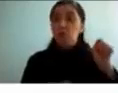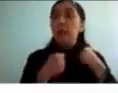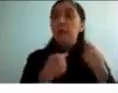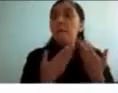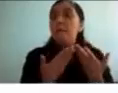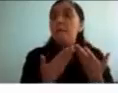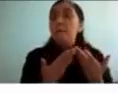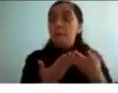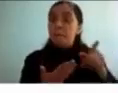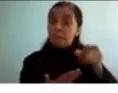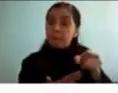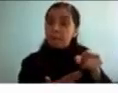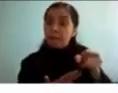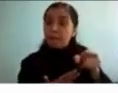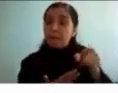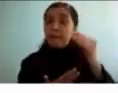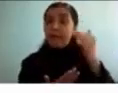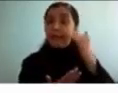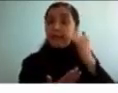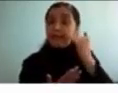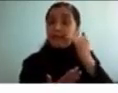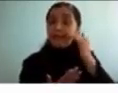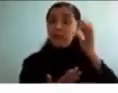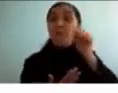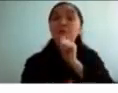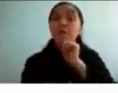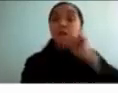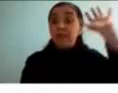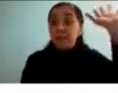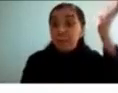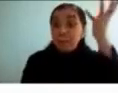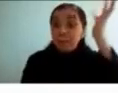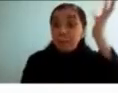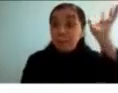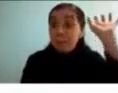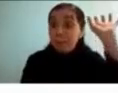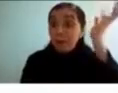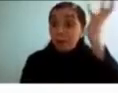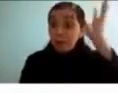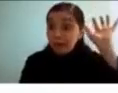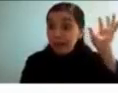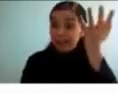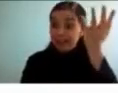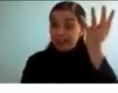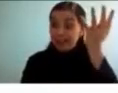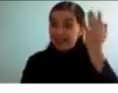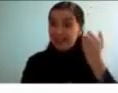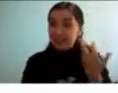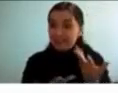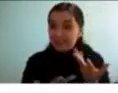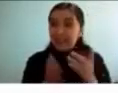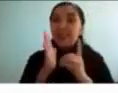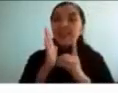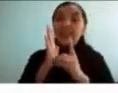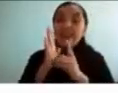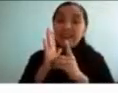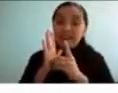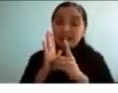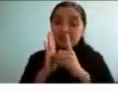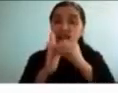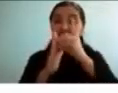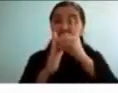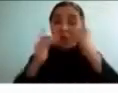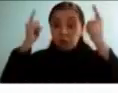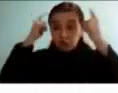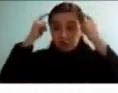inmadurez de la que hablábamos antes en su desarrollo cerebral lo que hace es que